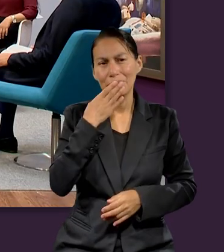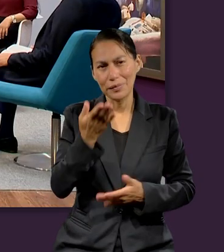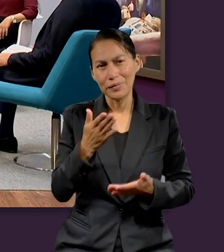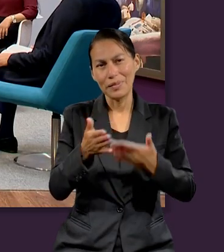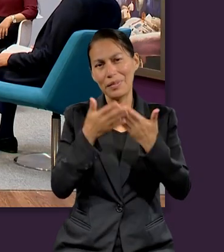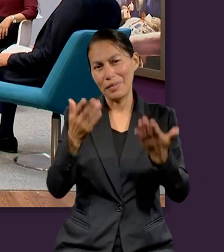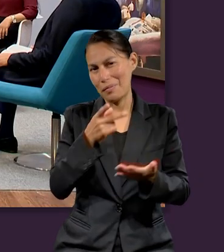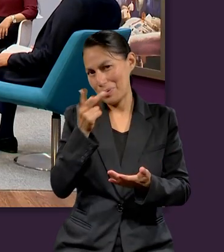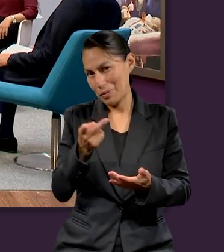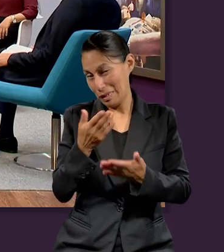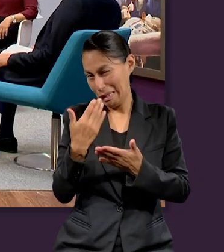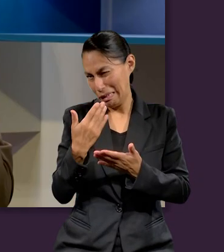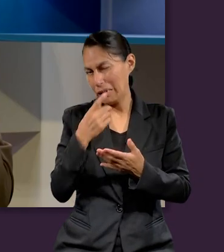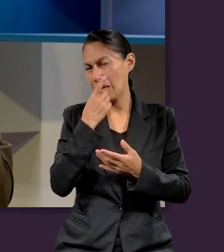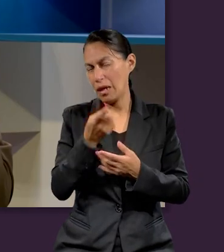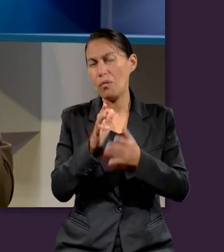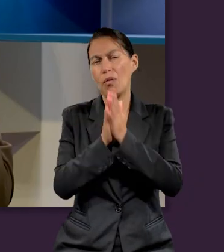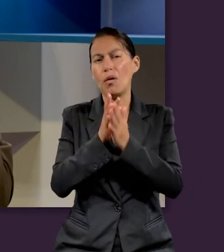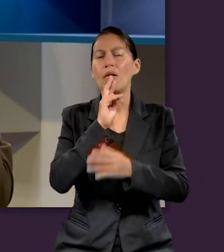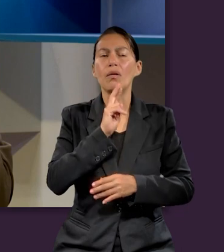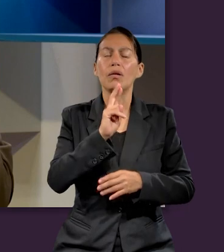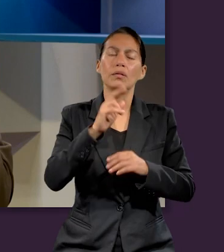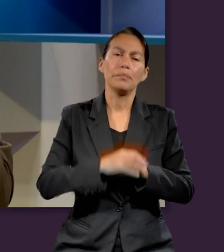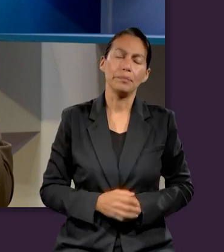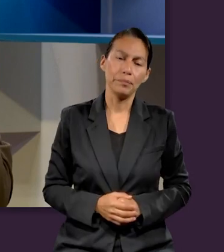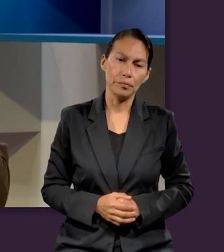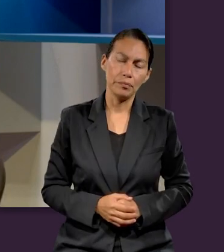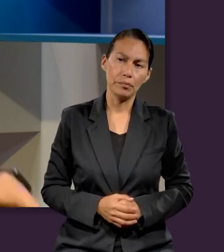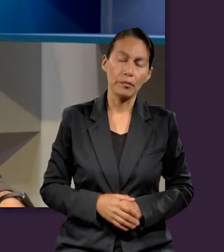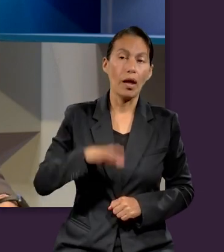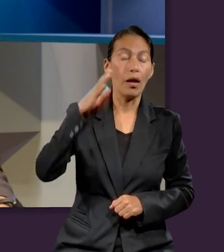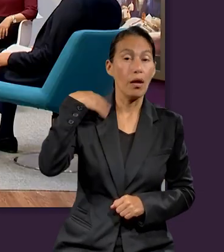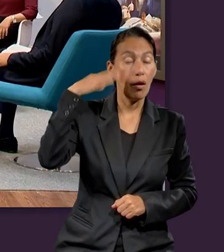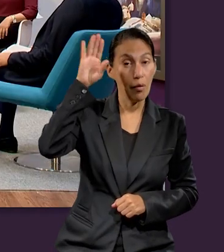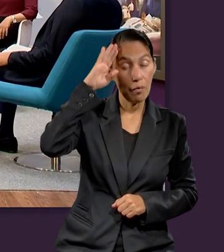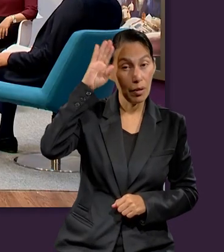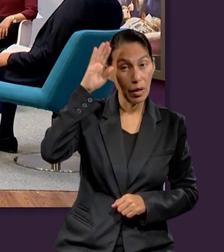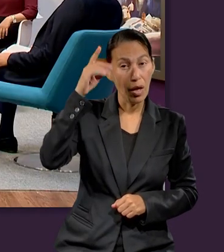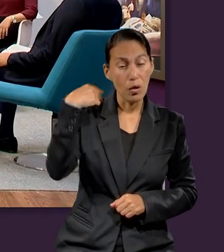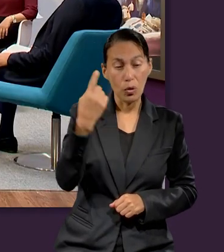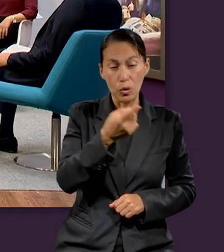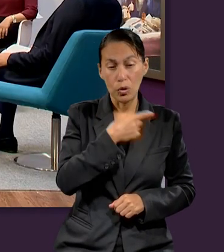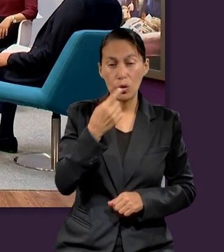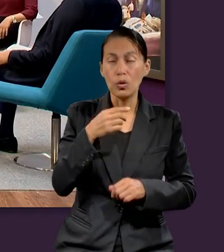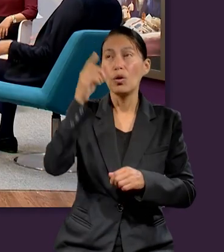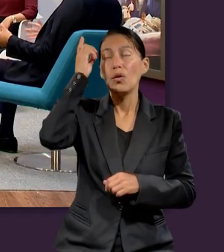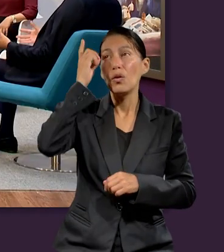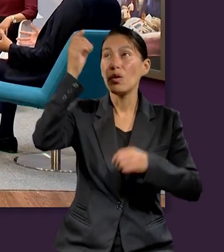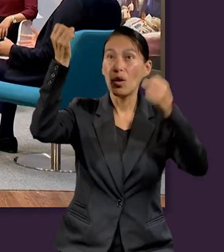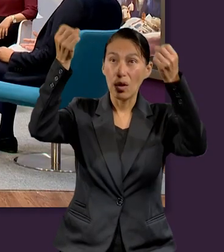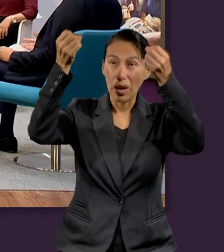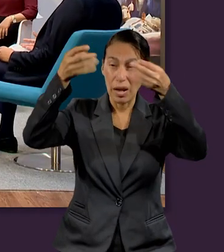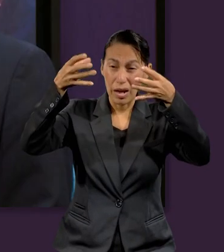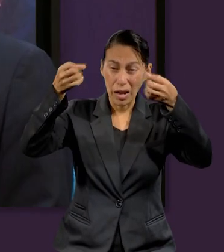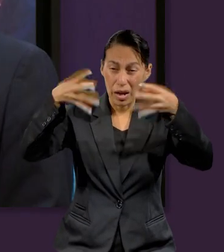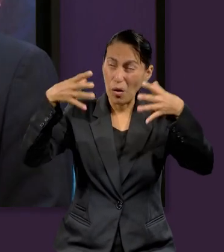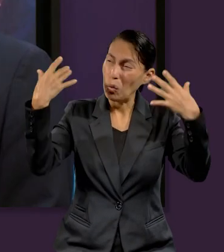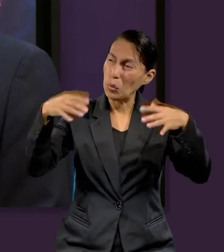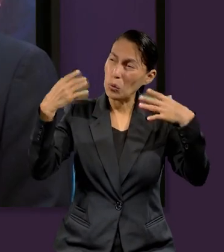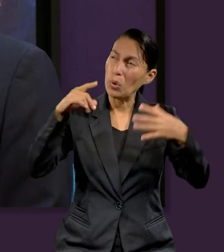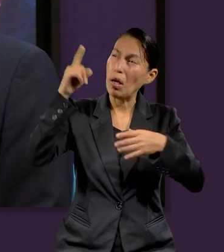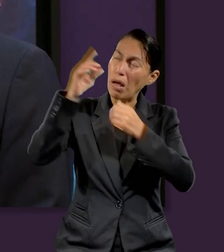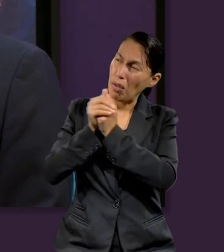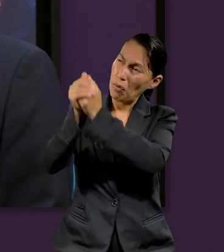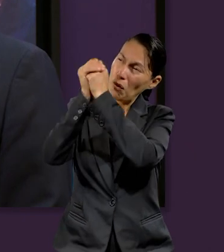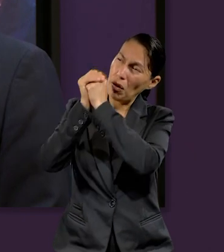Excelente. Les doy el privilegio de que respondan a esa pregunta. Creo que si queremos adorar al Creador, tenemos que